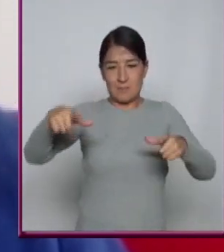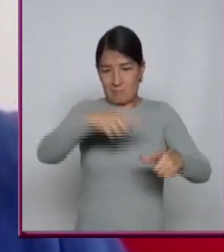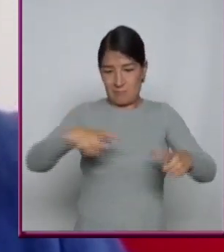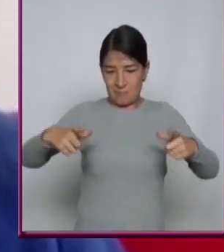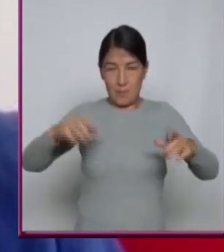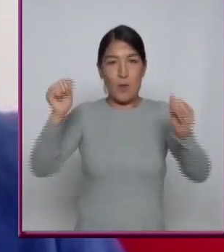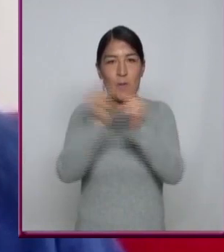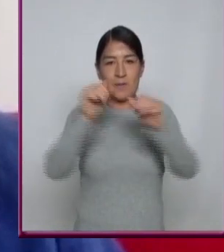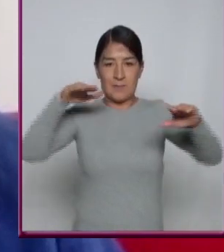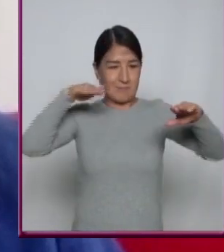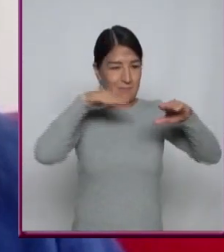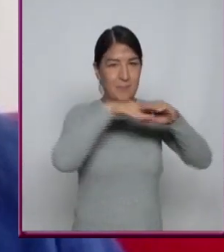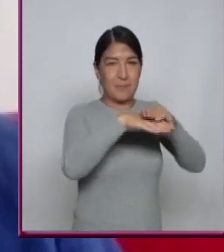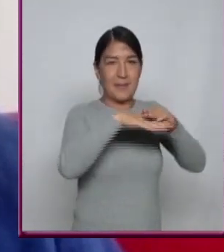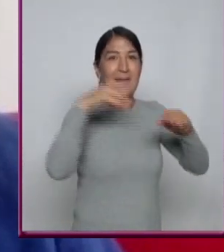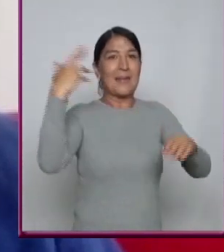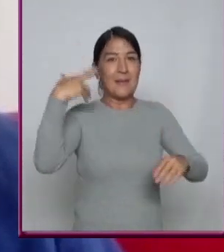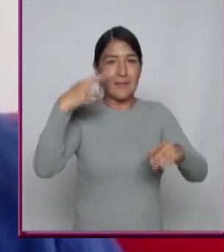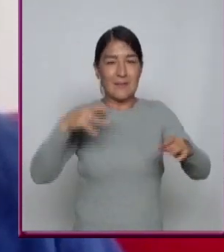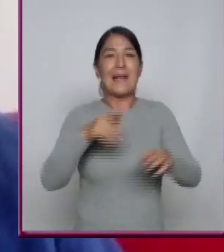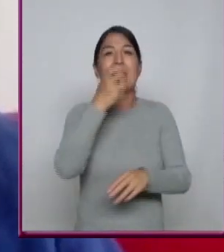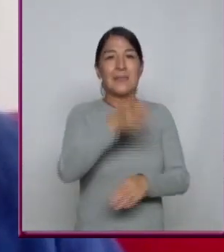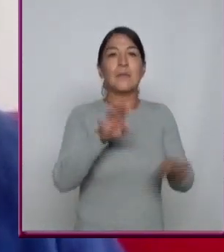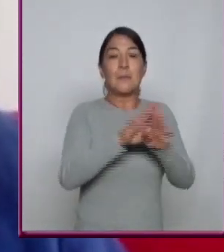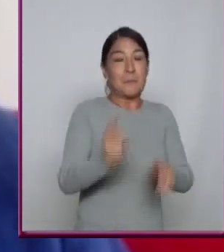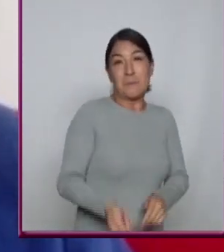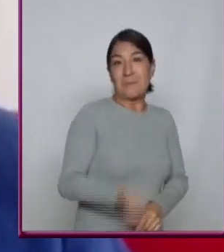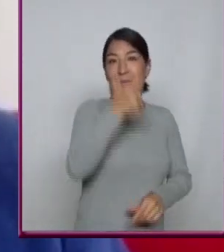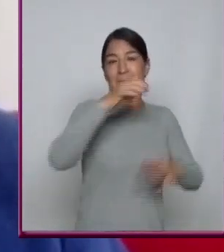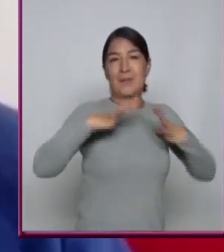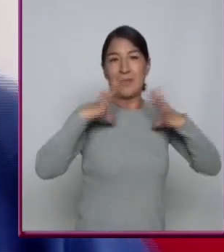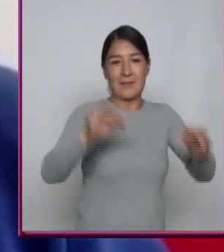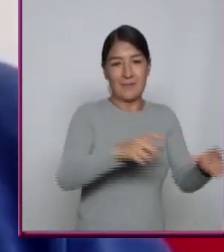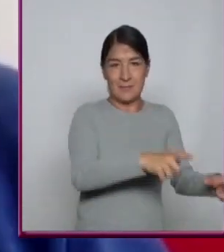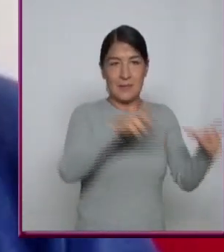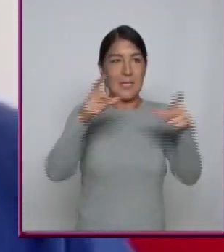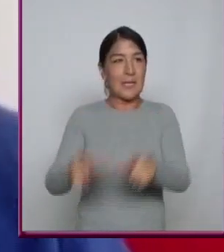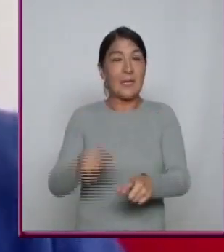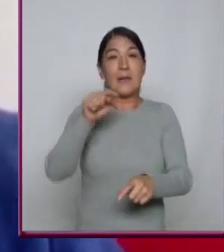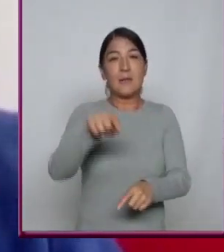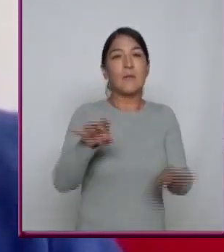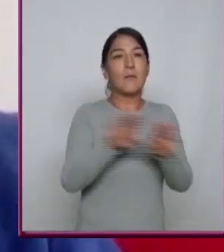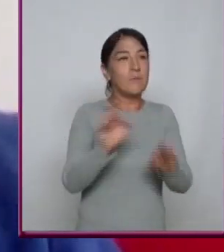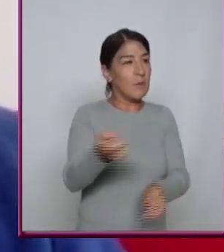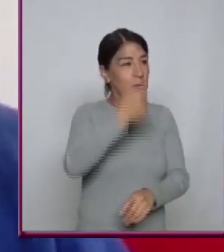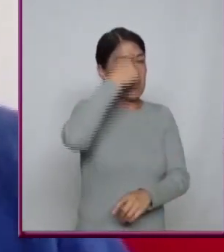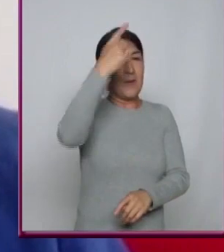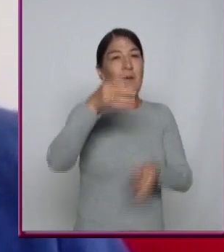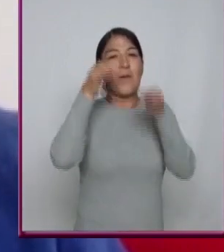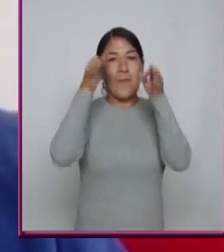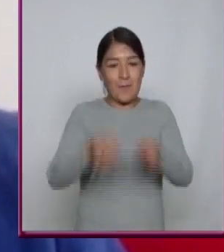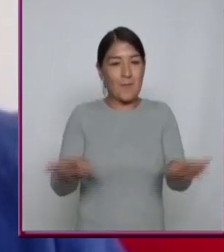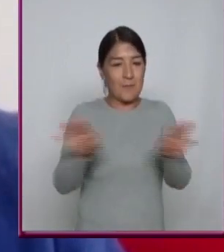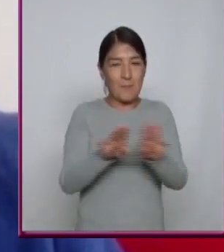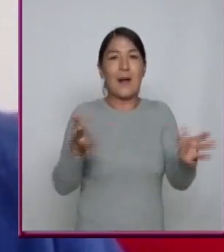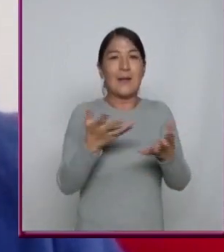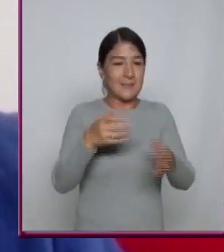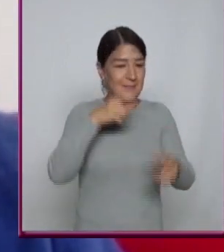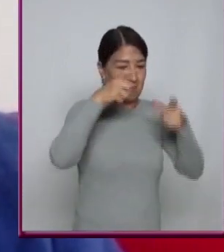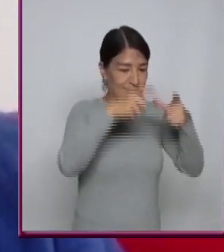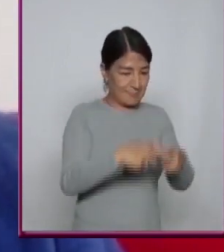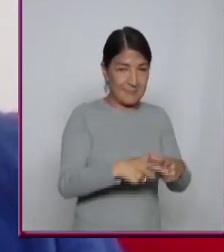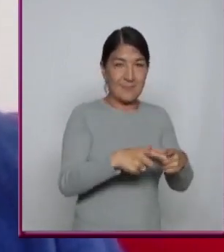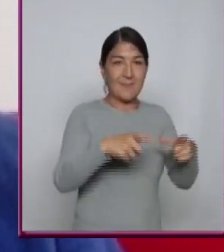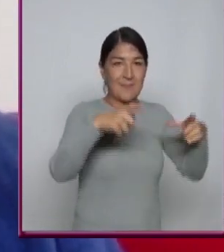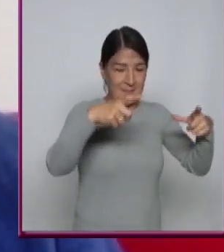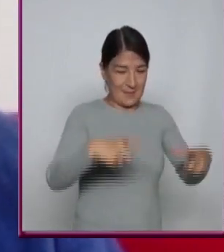Ese es el precursor de todos los formatos físicos en la música Se creó originalmente con el formato de discos